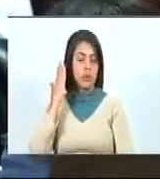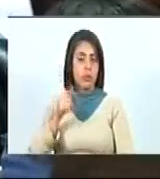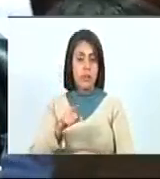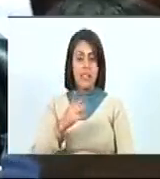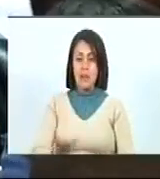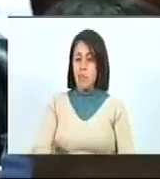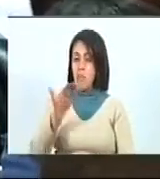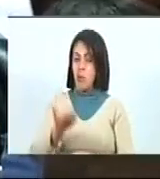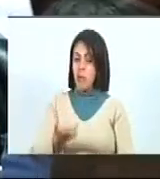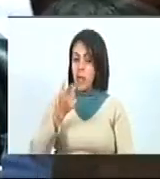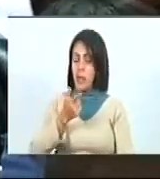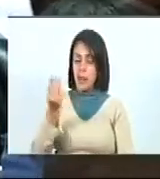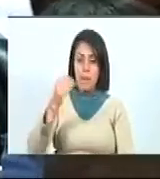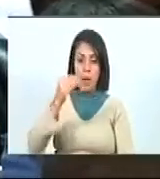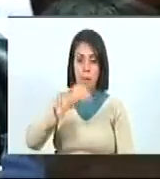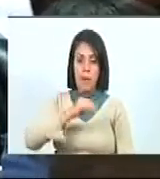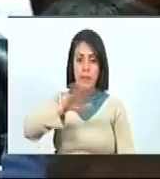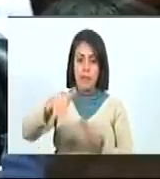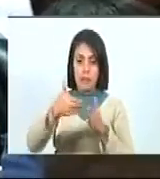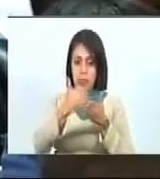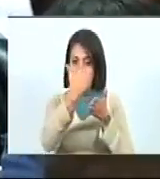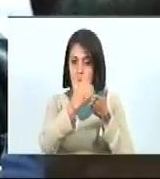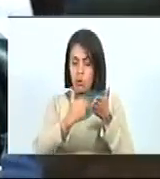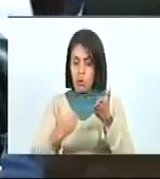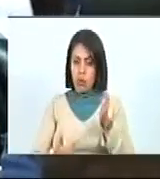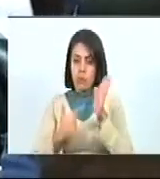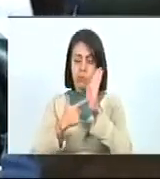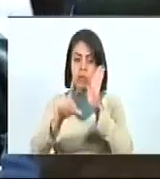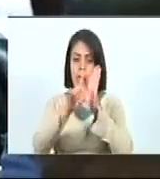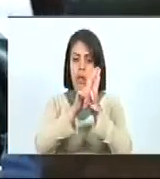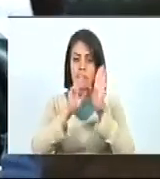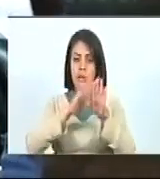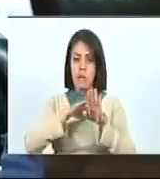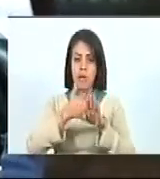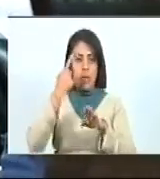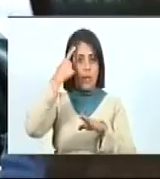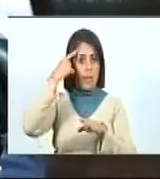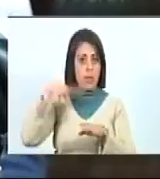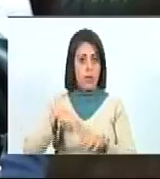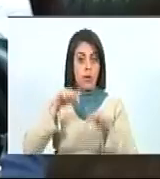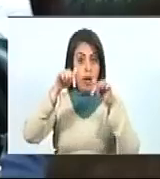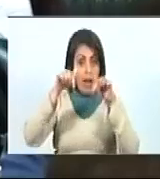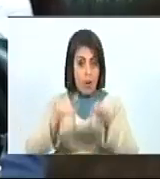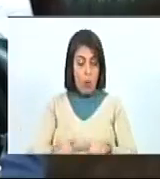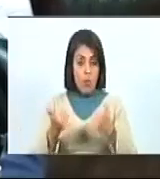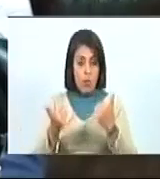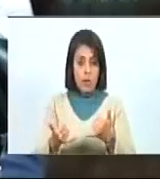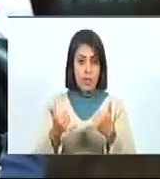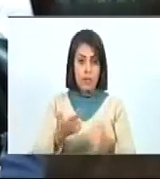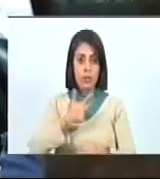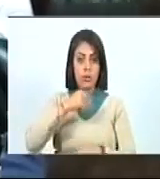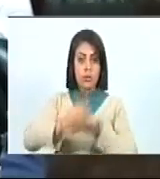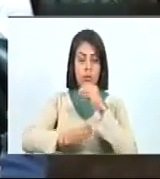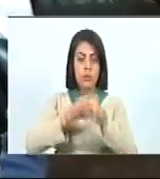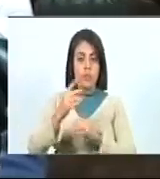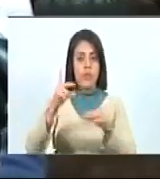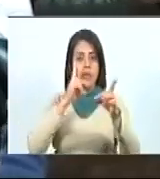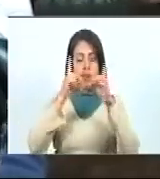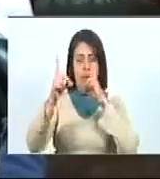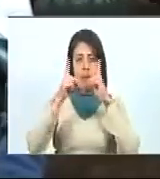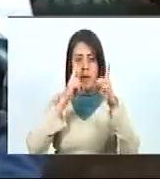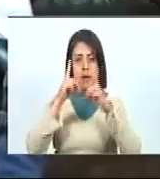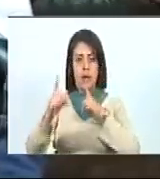eso es lo más importante dentro de lo que estamos estableciendo en la ley y creo que a partir de este momento pues vamos a generar todo un debate